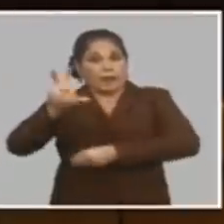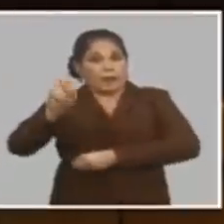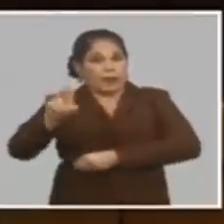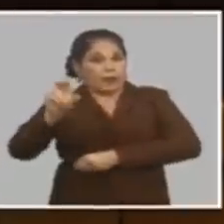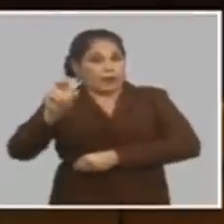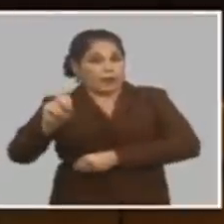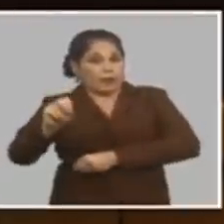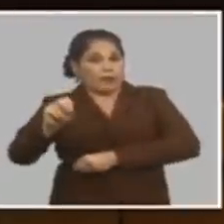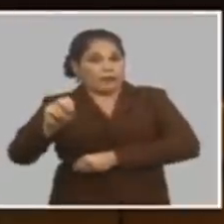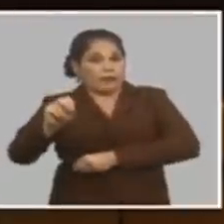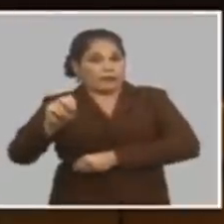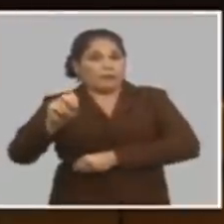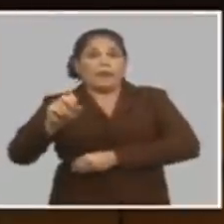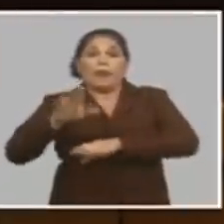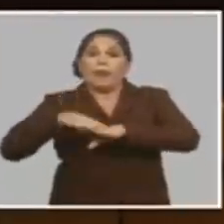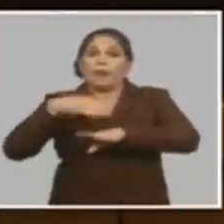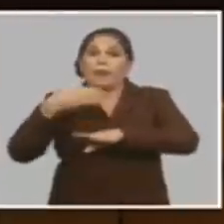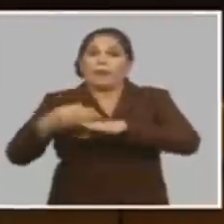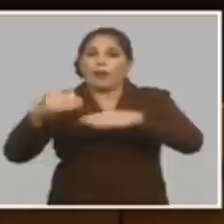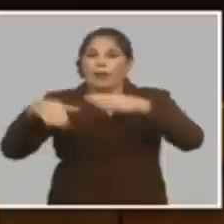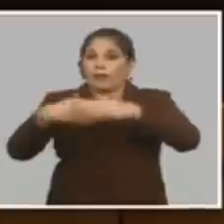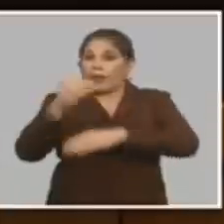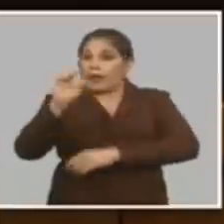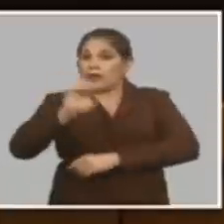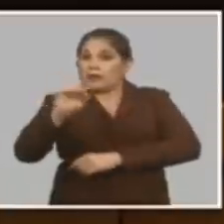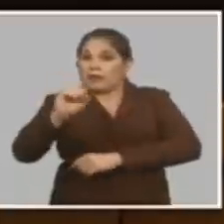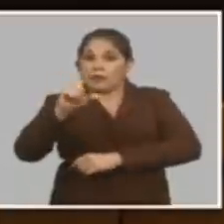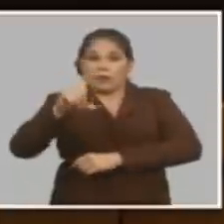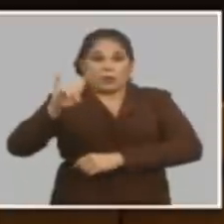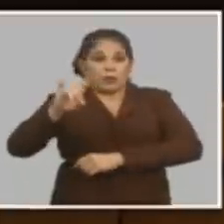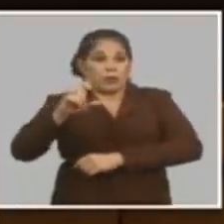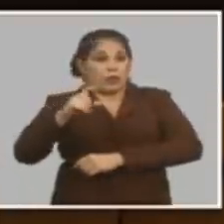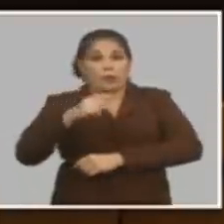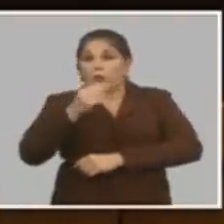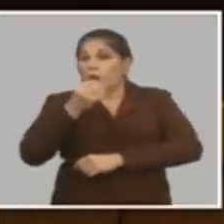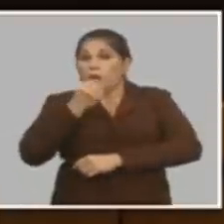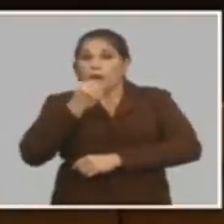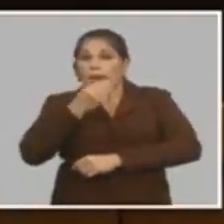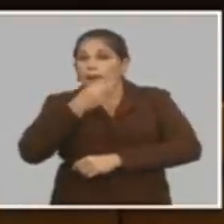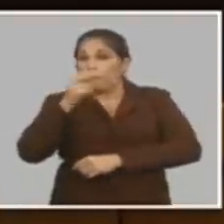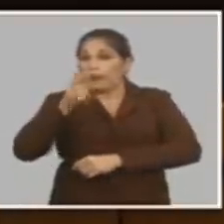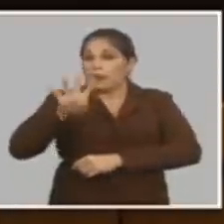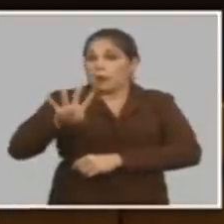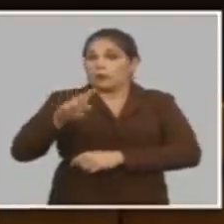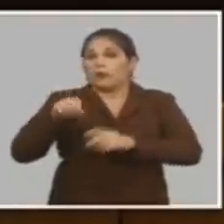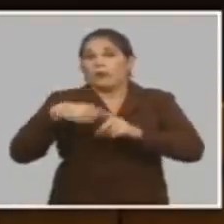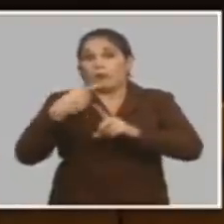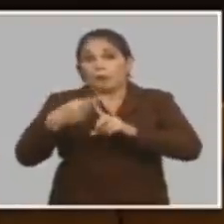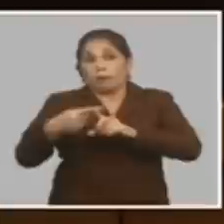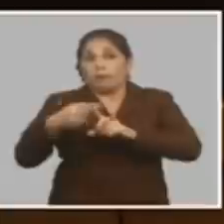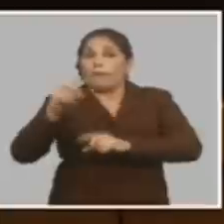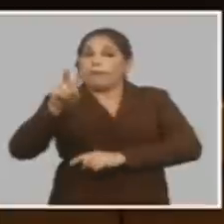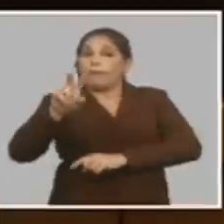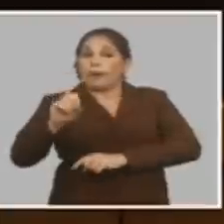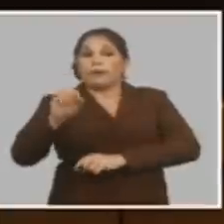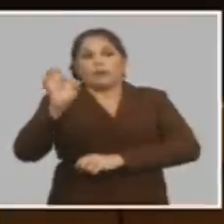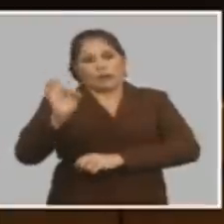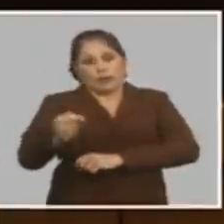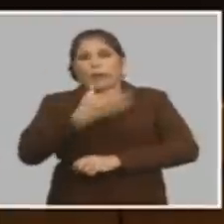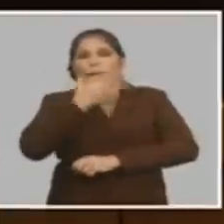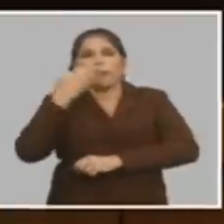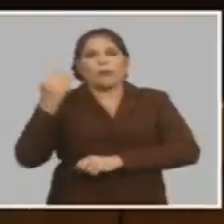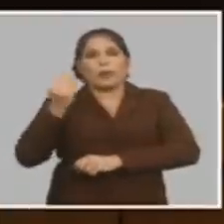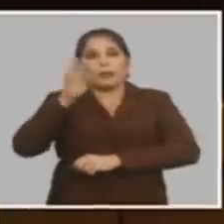20 y después del día cero se usé ya no valen 24 pesos lo que valen es 20 es verdad que usted